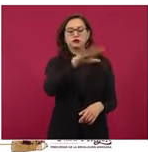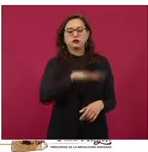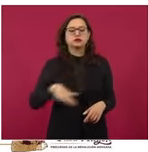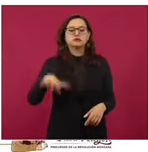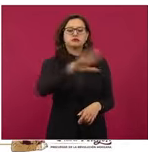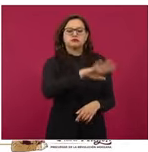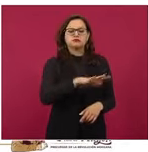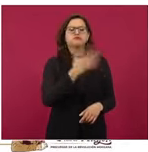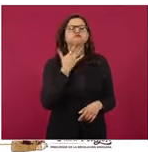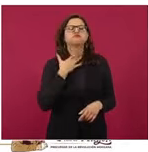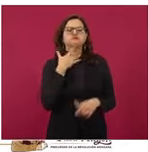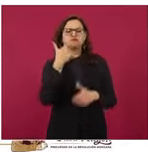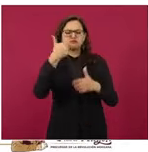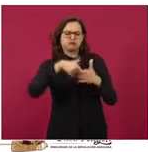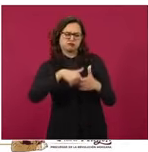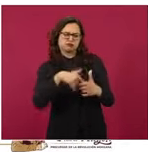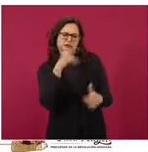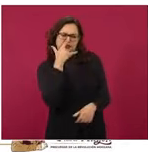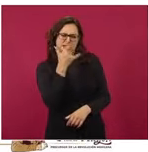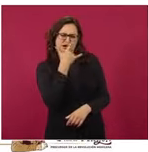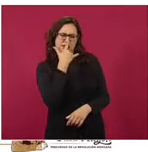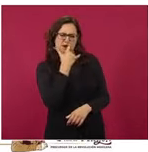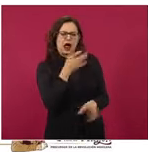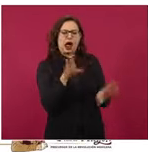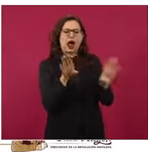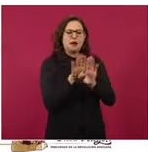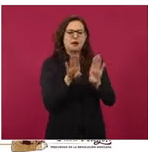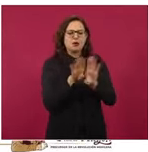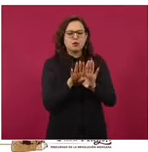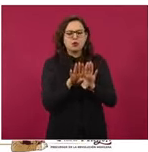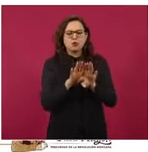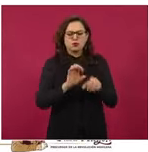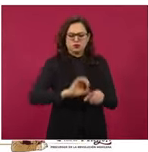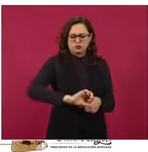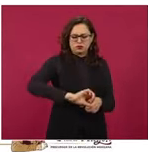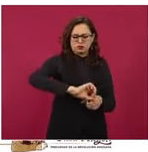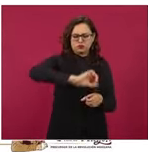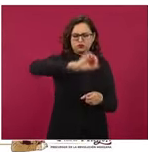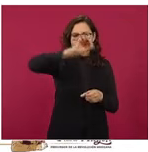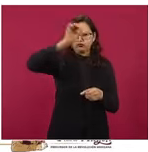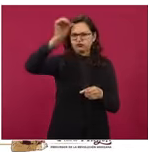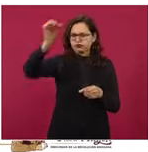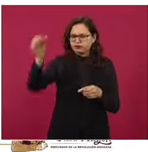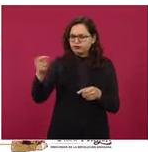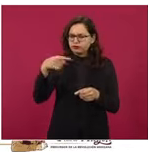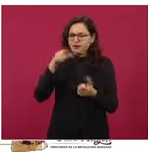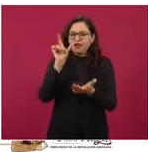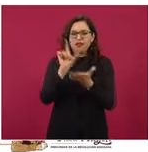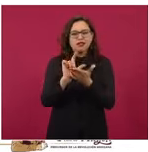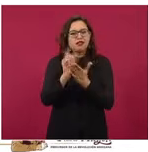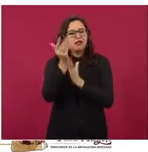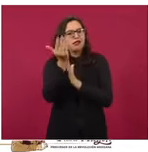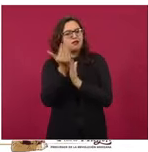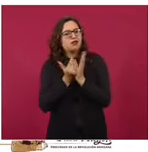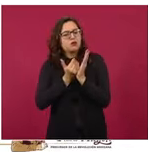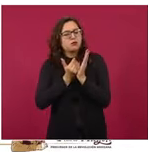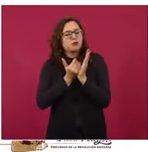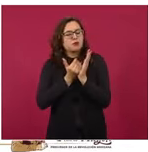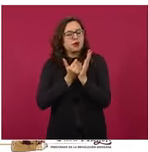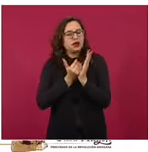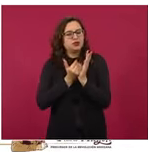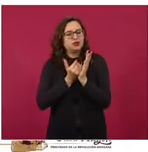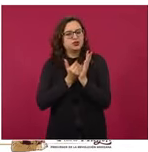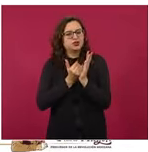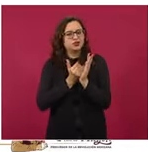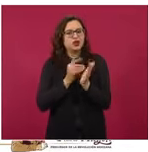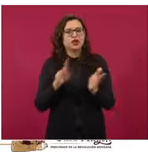que en sus mangueras estaba despachando más o menos un litro de menos por cada 20 litros